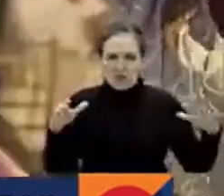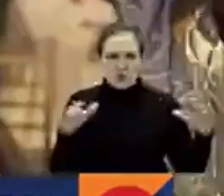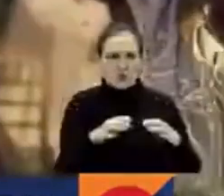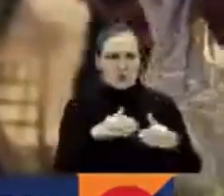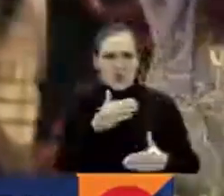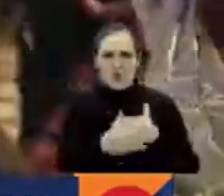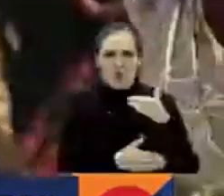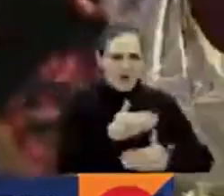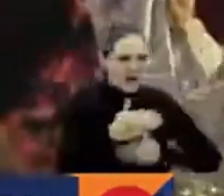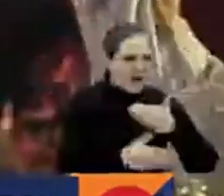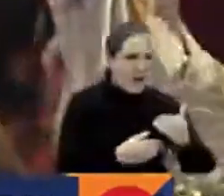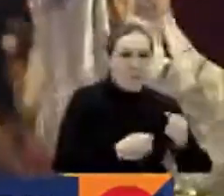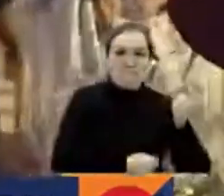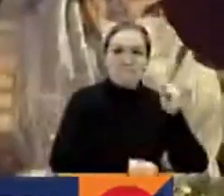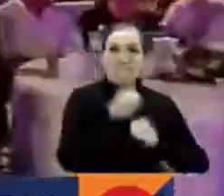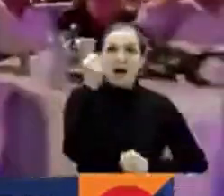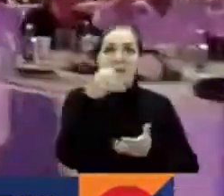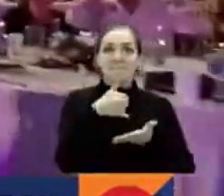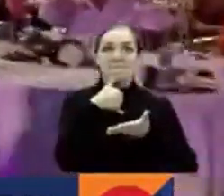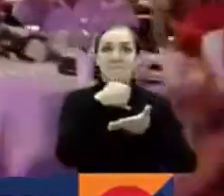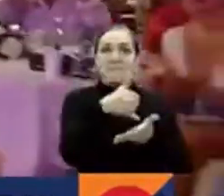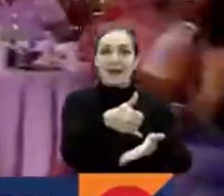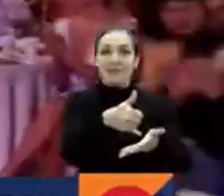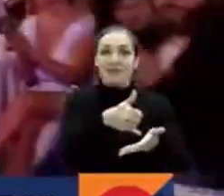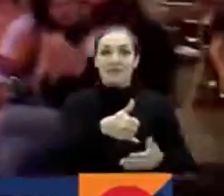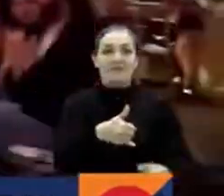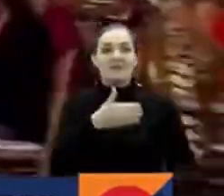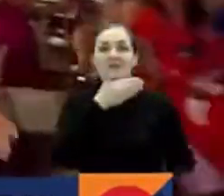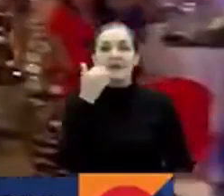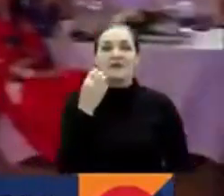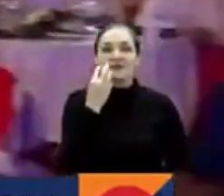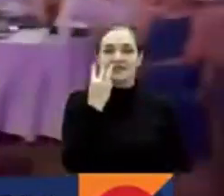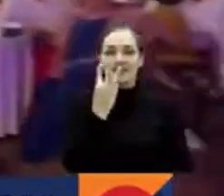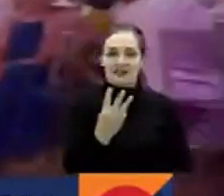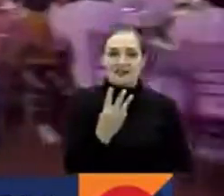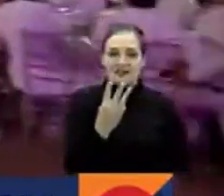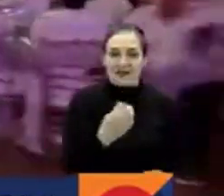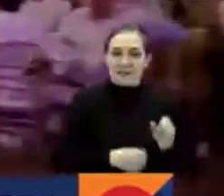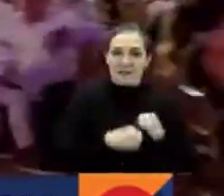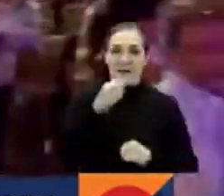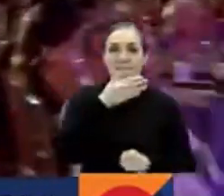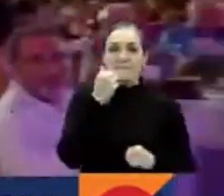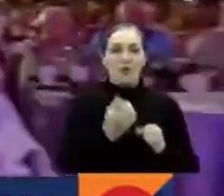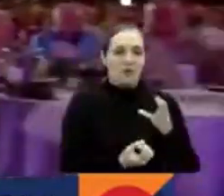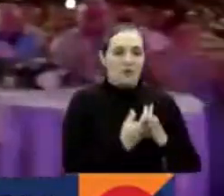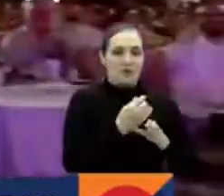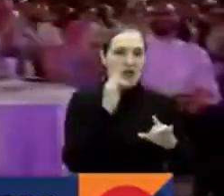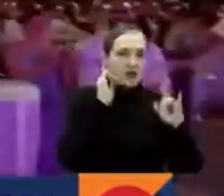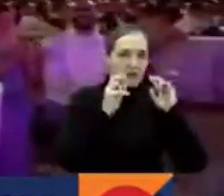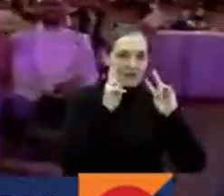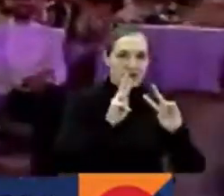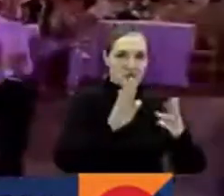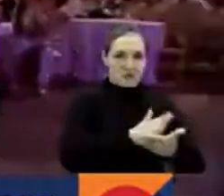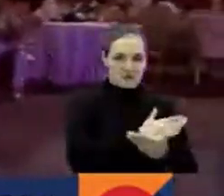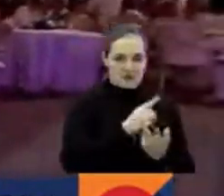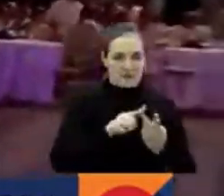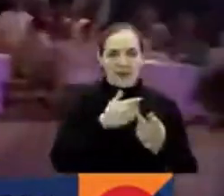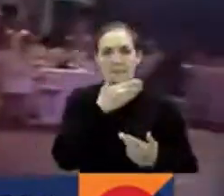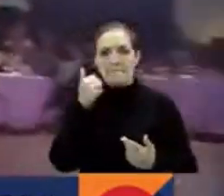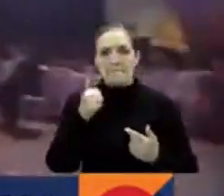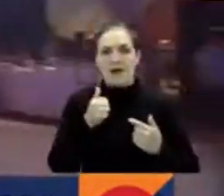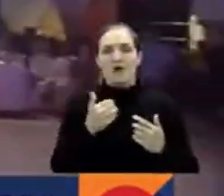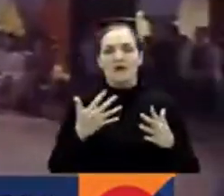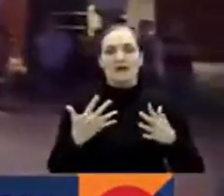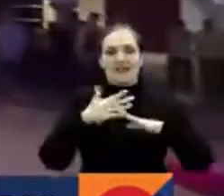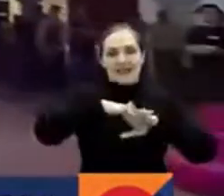ceremonia de los premios India Catalina destacara con tres galardones. Mejor producción audiovisual musical, mejor producción transmedia